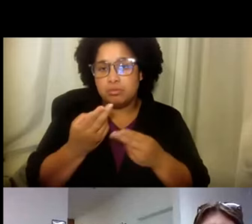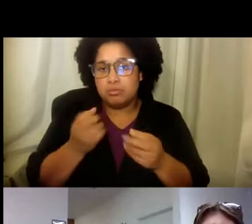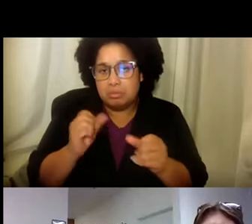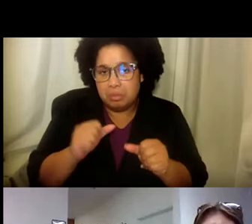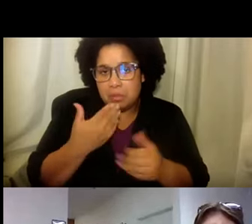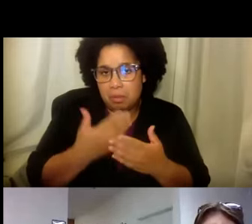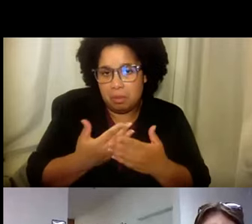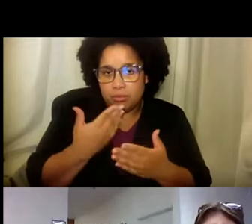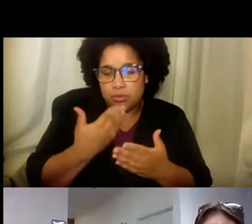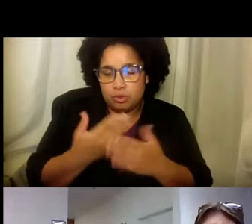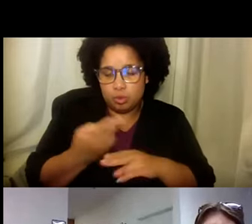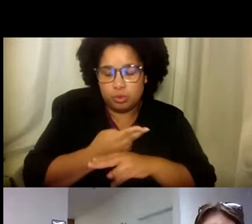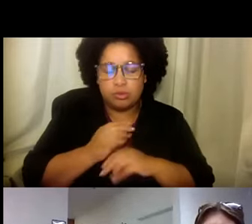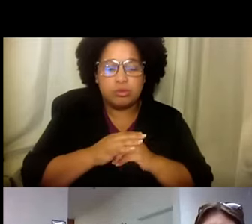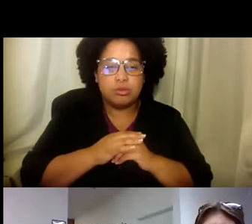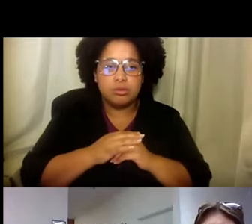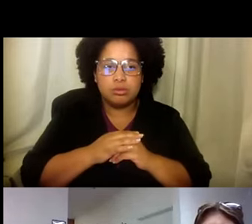Y creo que va a ser de bastante ayuda.